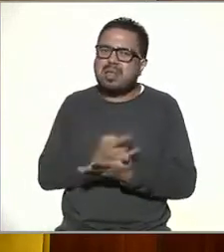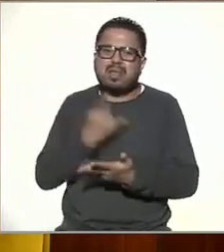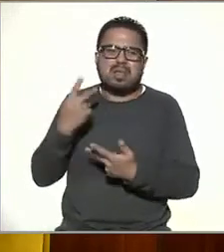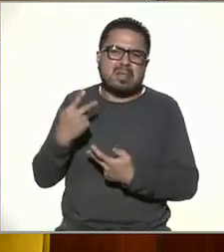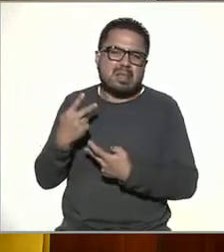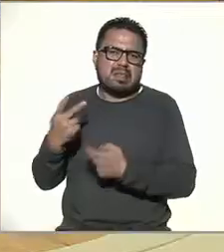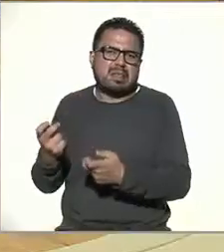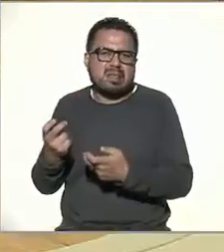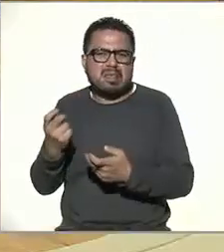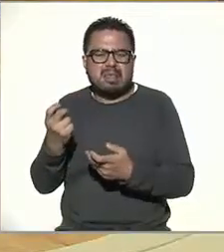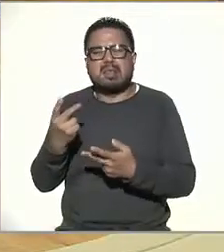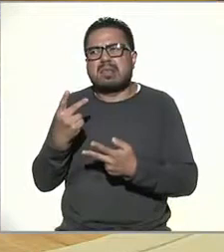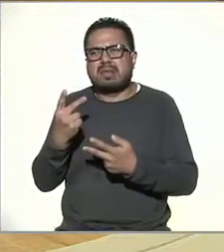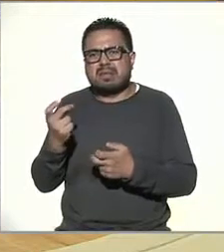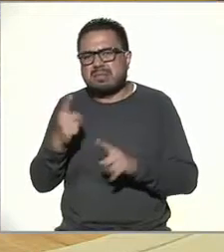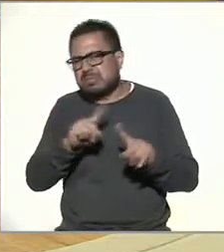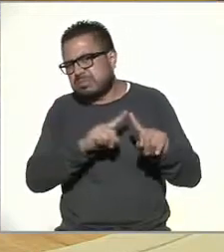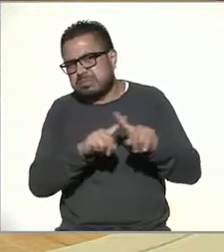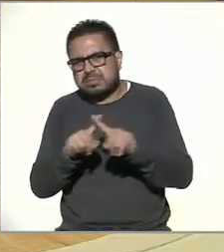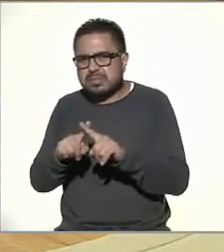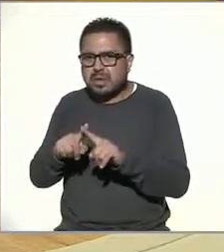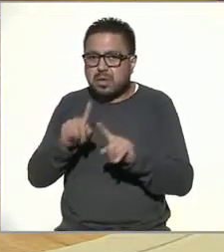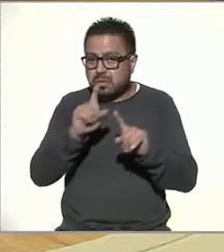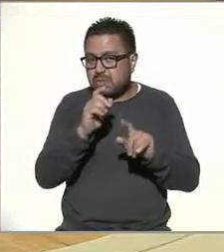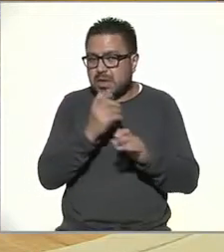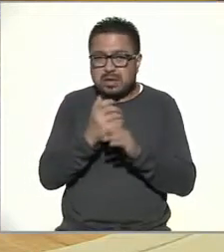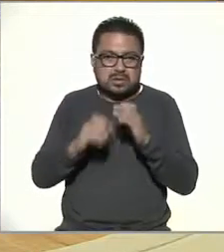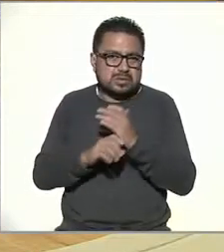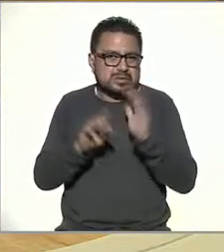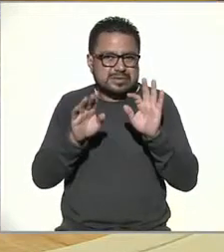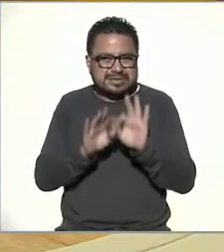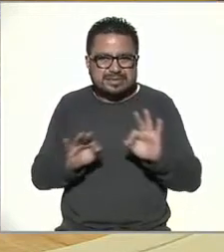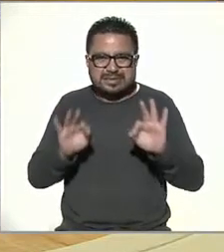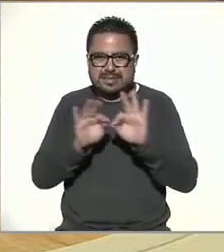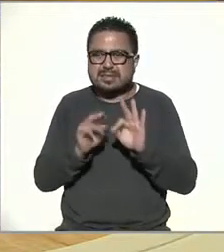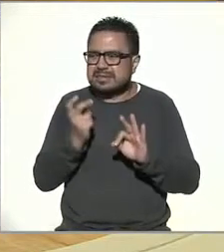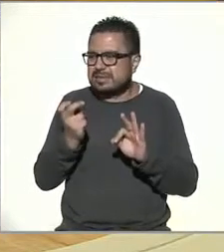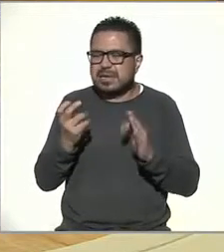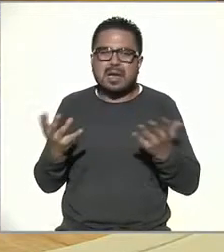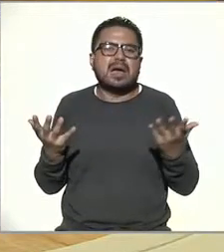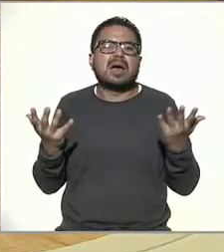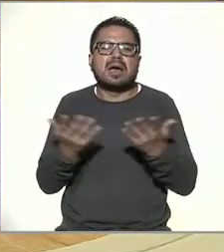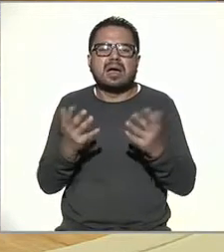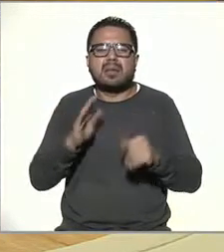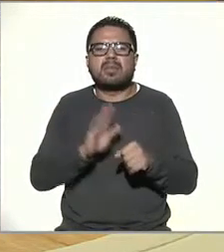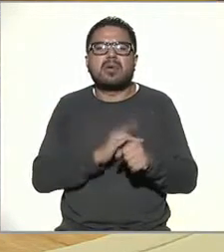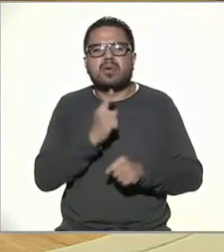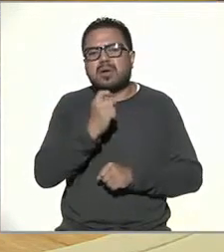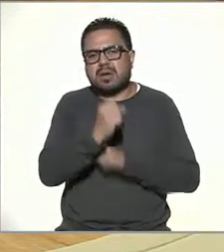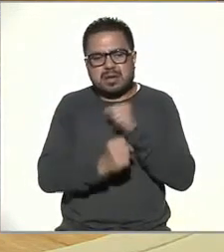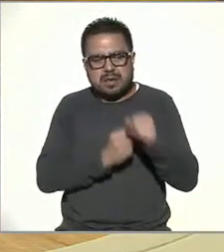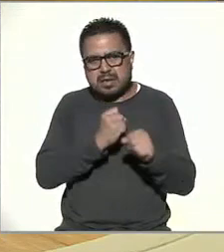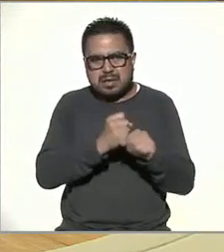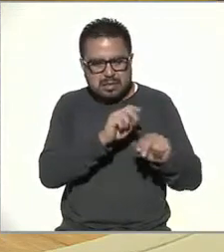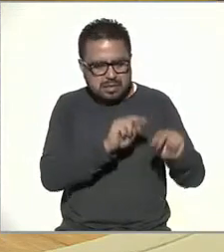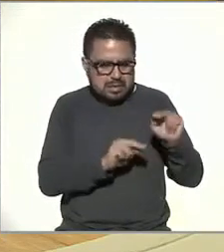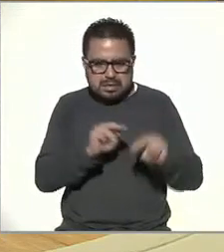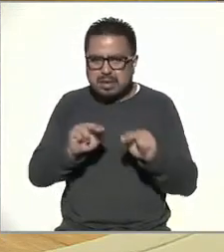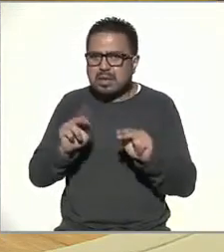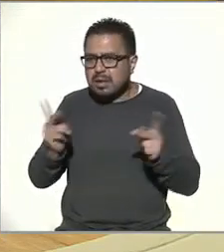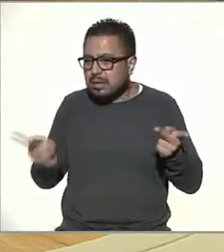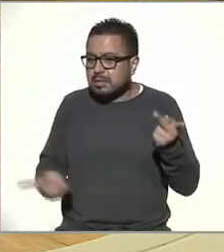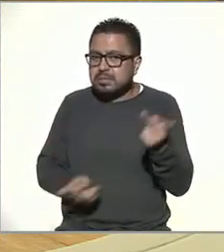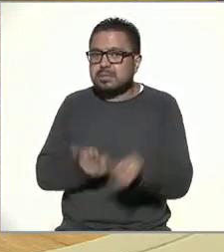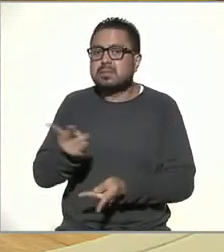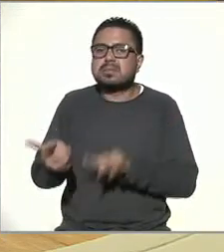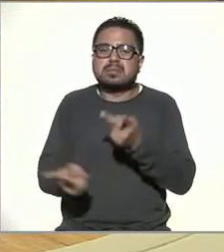o cosas por el estilo una cosa importante es en este módulo que hacemos es por edad si bien no le preguntamos a los